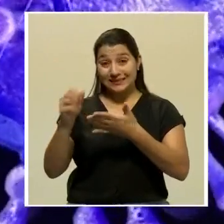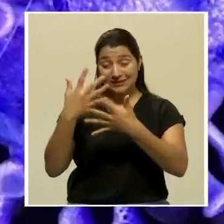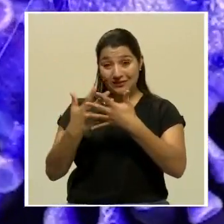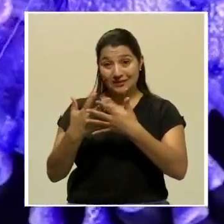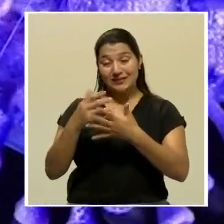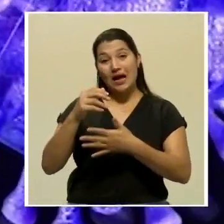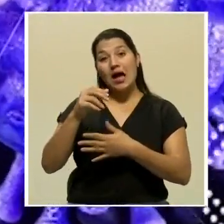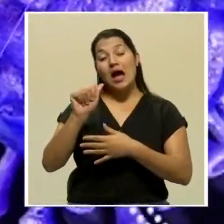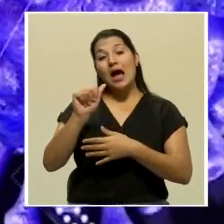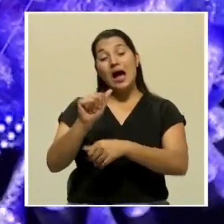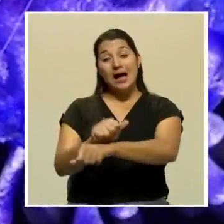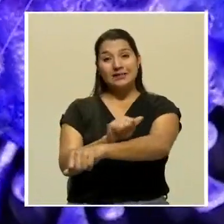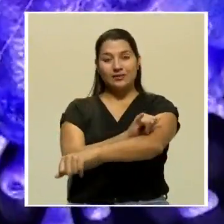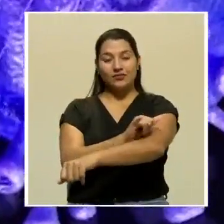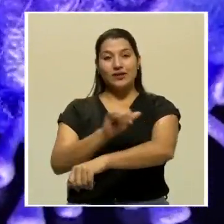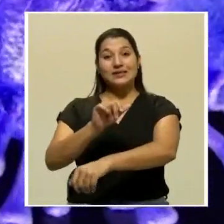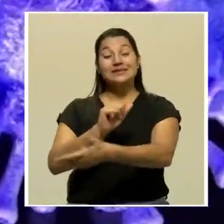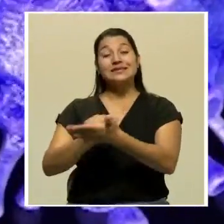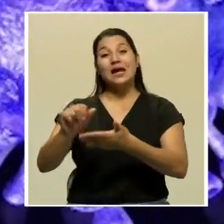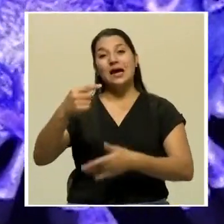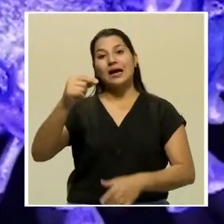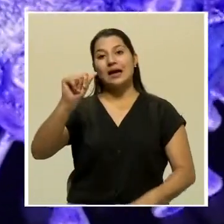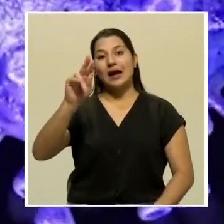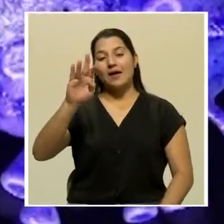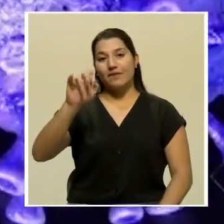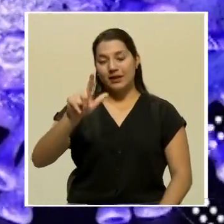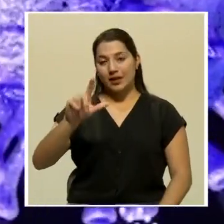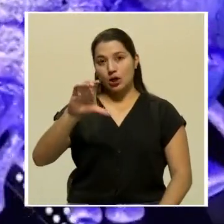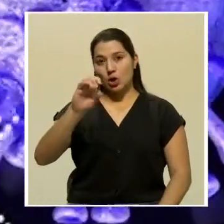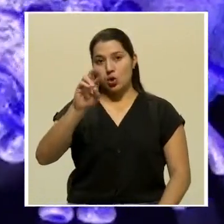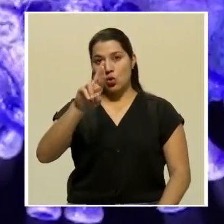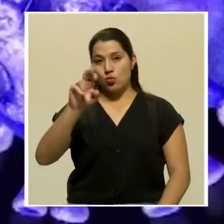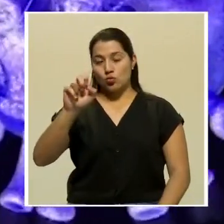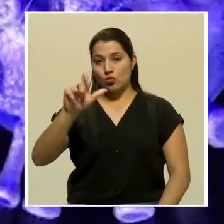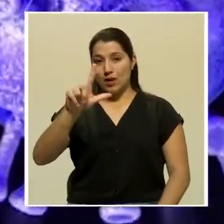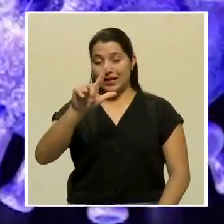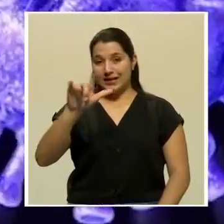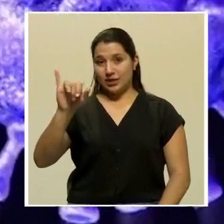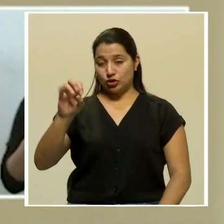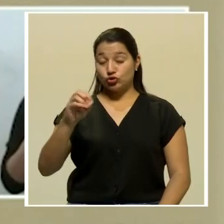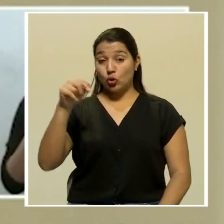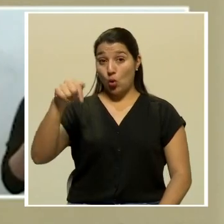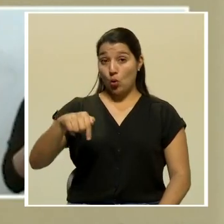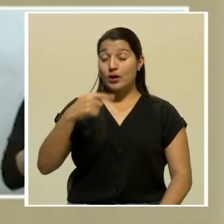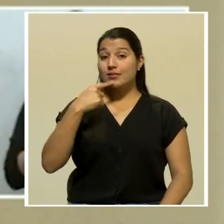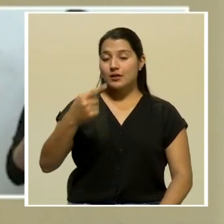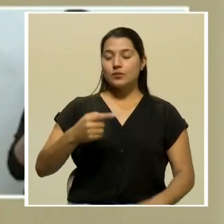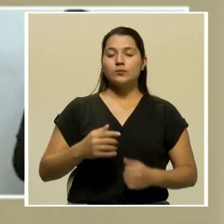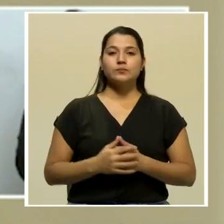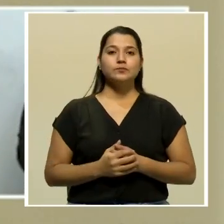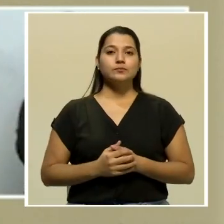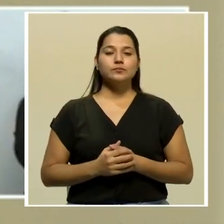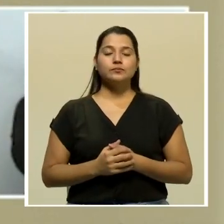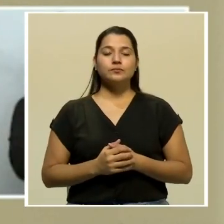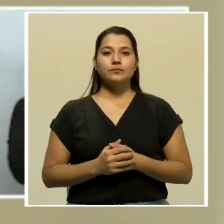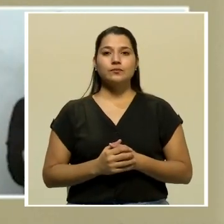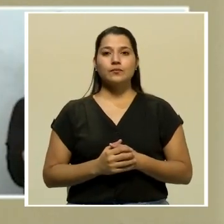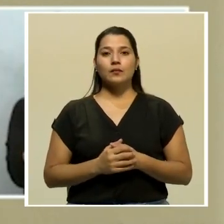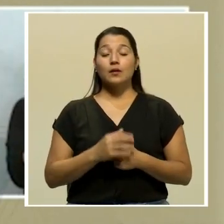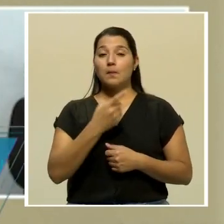Gabriel y Corralillo. Así lo dio a conocer este viernes la ministra de Planificación, Pilar Garrido. Que hay algunos